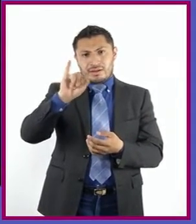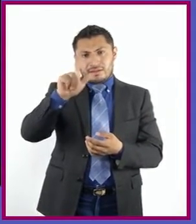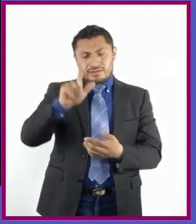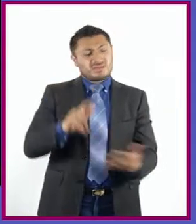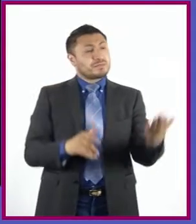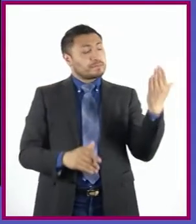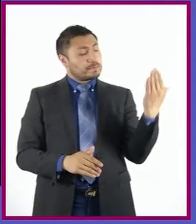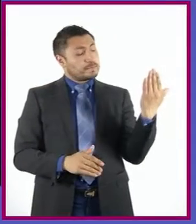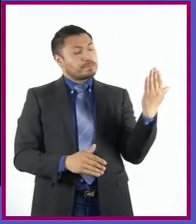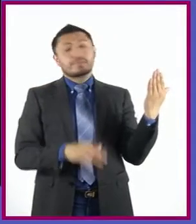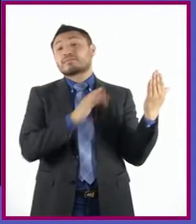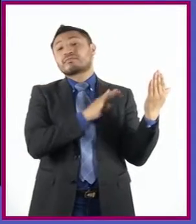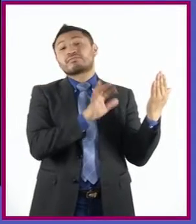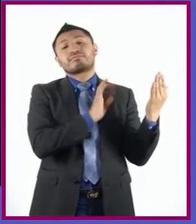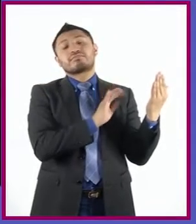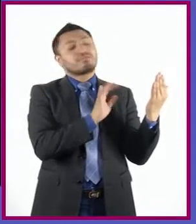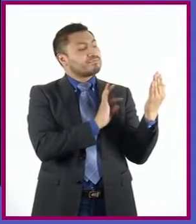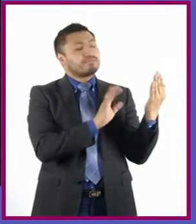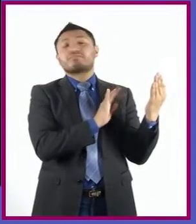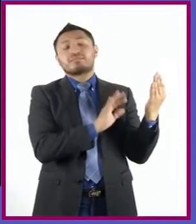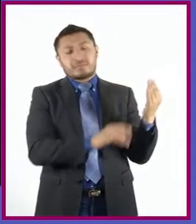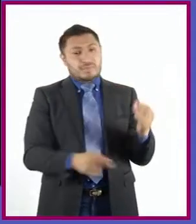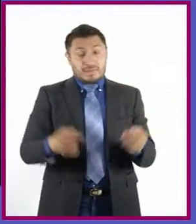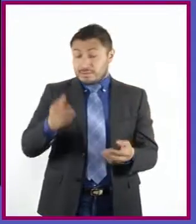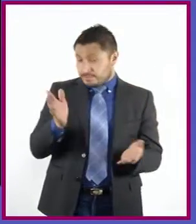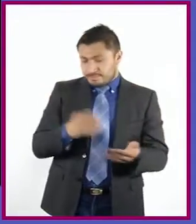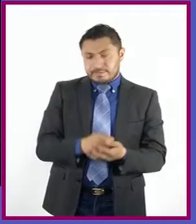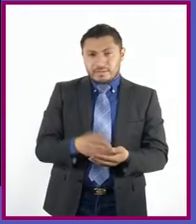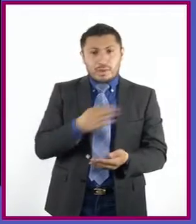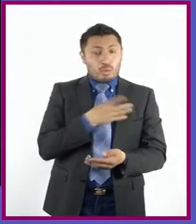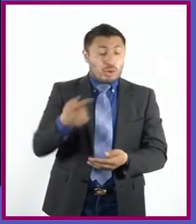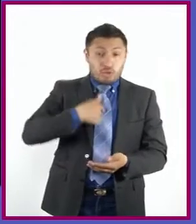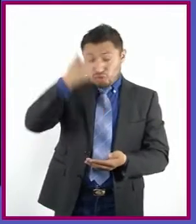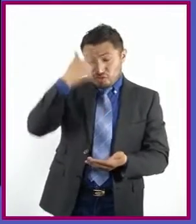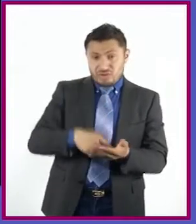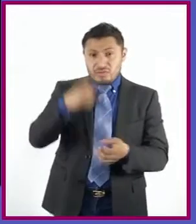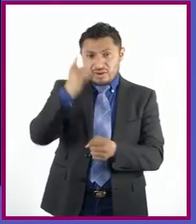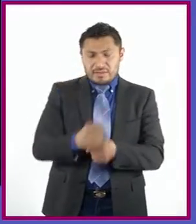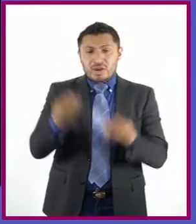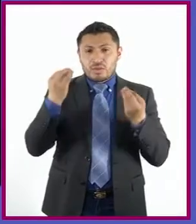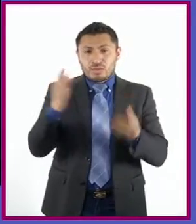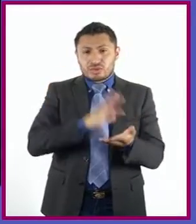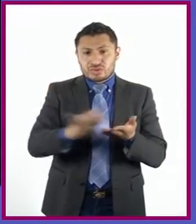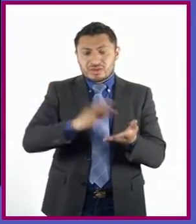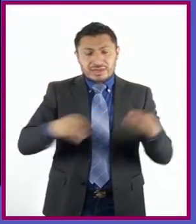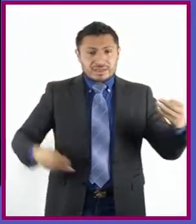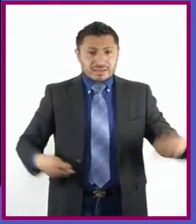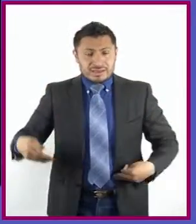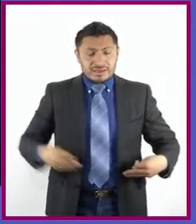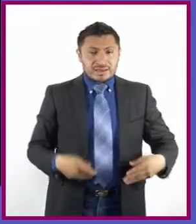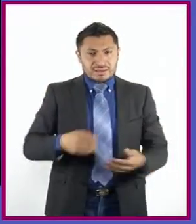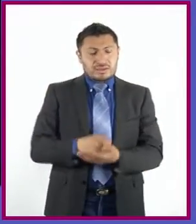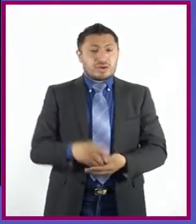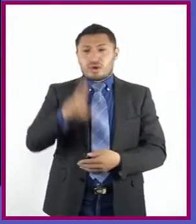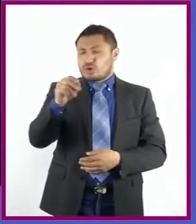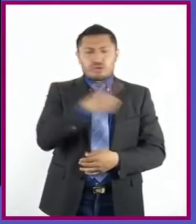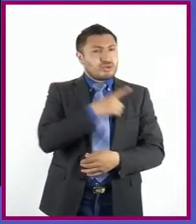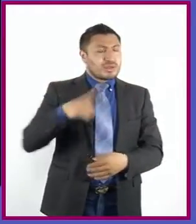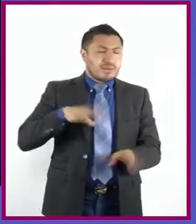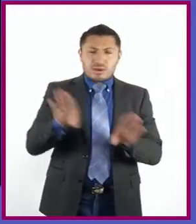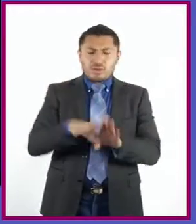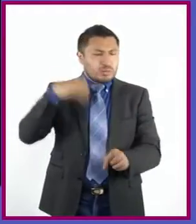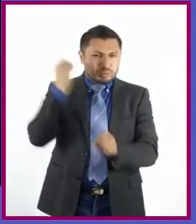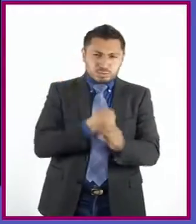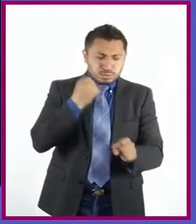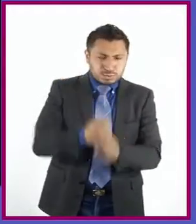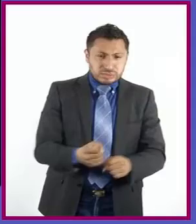yo creo que lo primero es leer mucho teatro. Que se acerquen el mayor número de textos dramáticos que puedan. No tienen que ser necesariamente